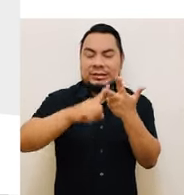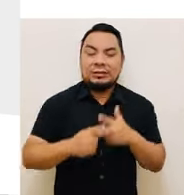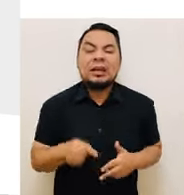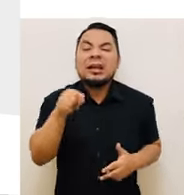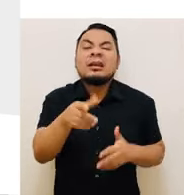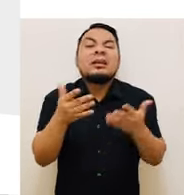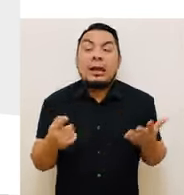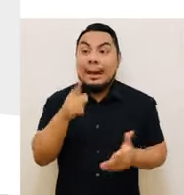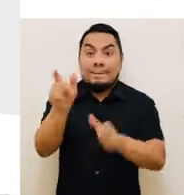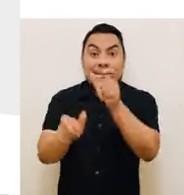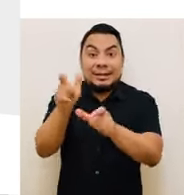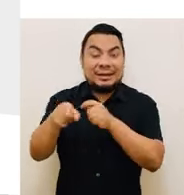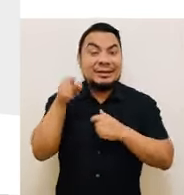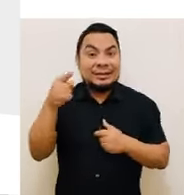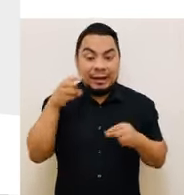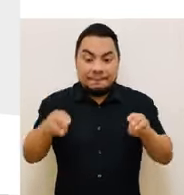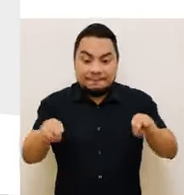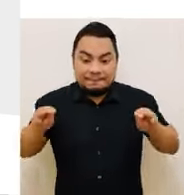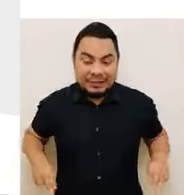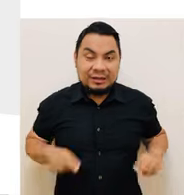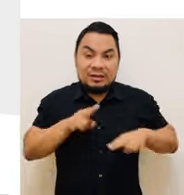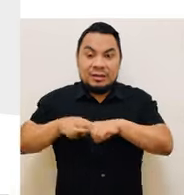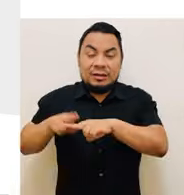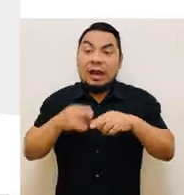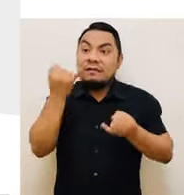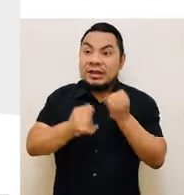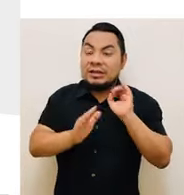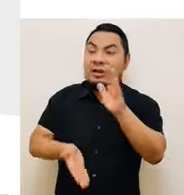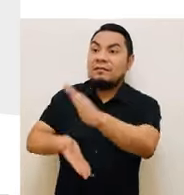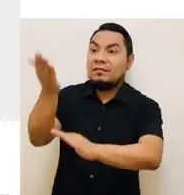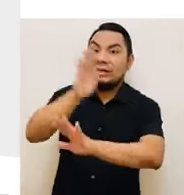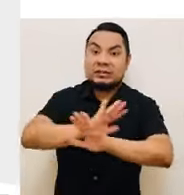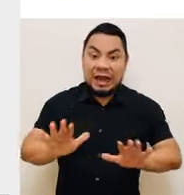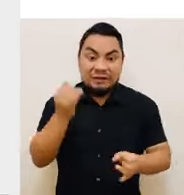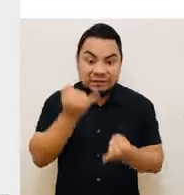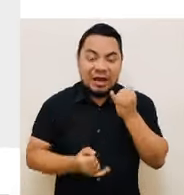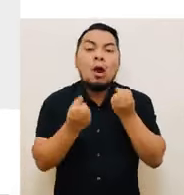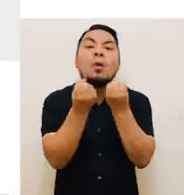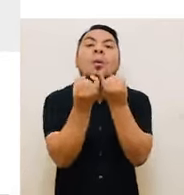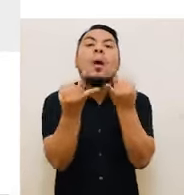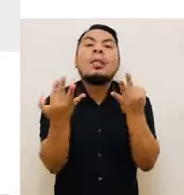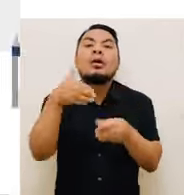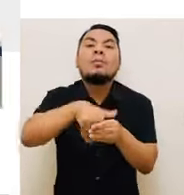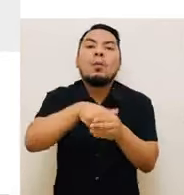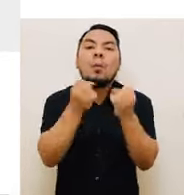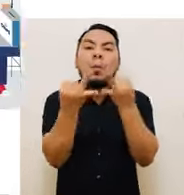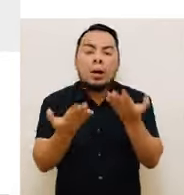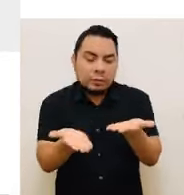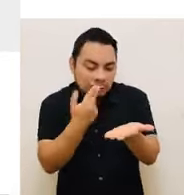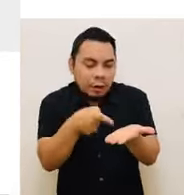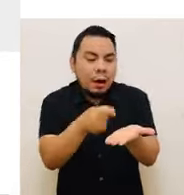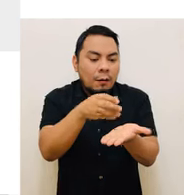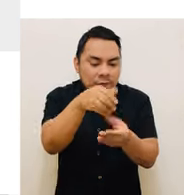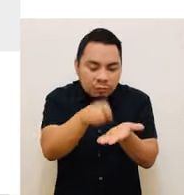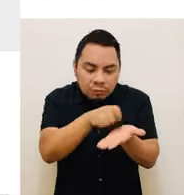parte, las personas que conforman la mesa cuentan los votos para obtener los resultados. Durante el escrutinio, como personera o